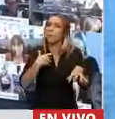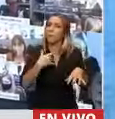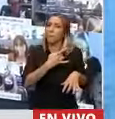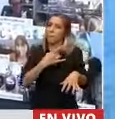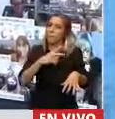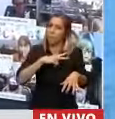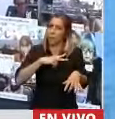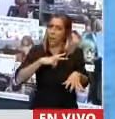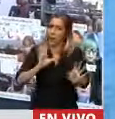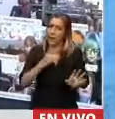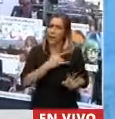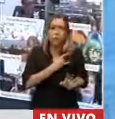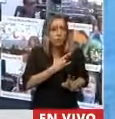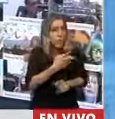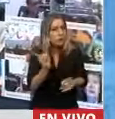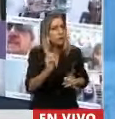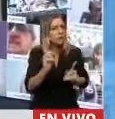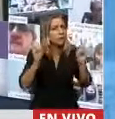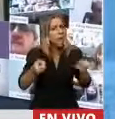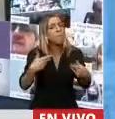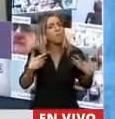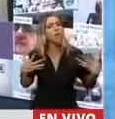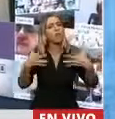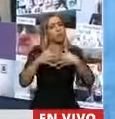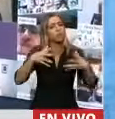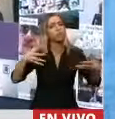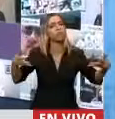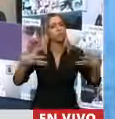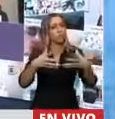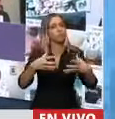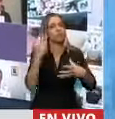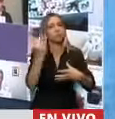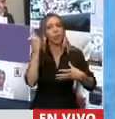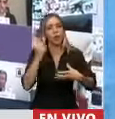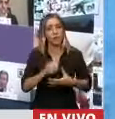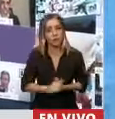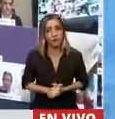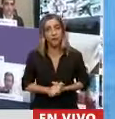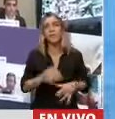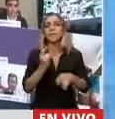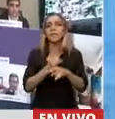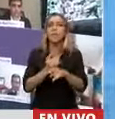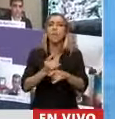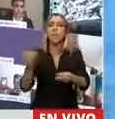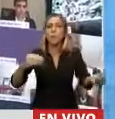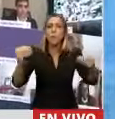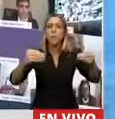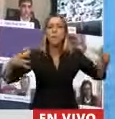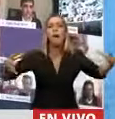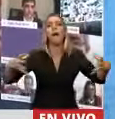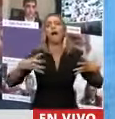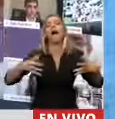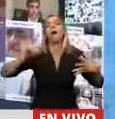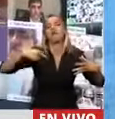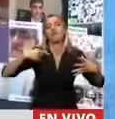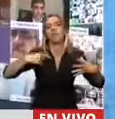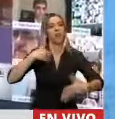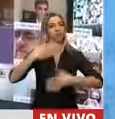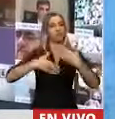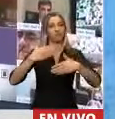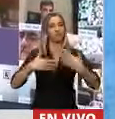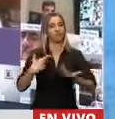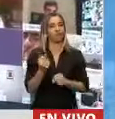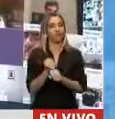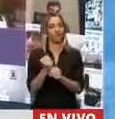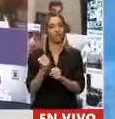Me parece que lo que abunda no daña, como dice un buen refrán, y este ha sido el ejemplo de un trabajo institucional